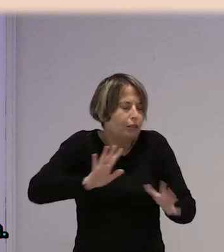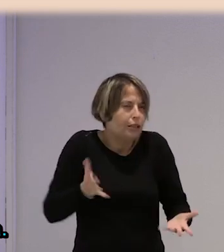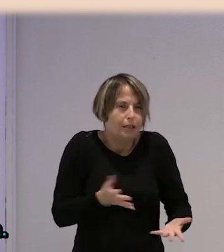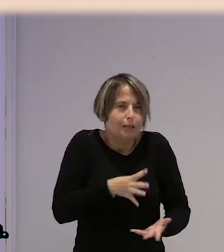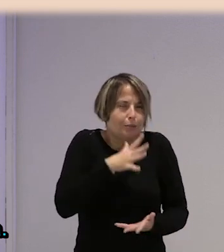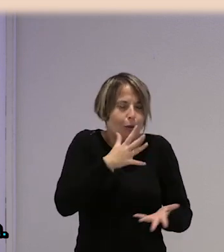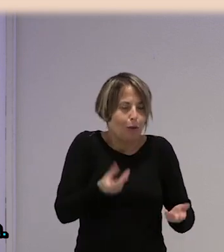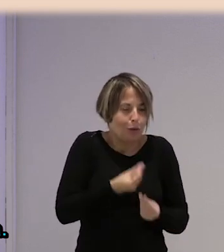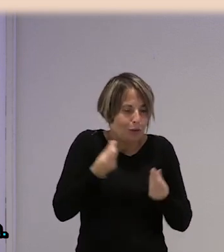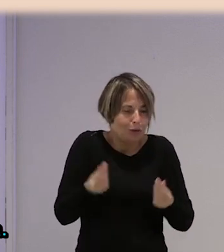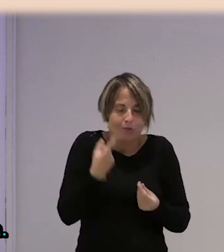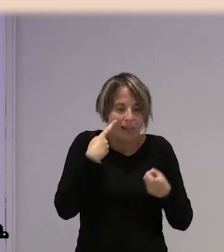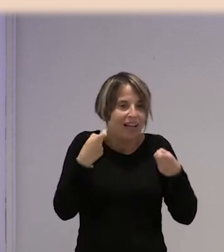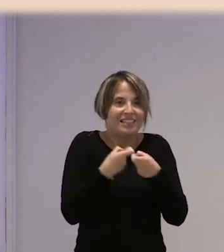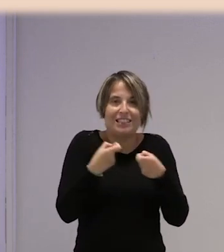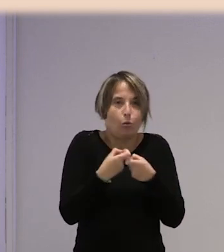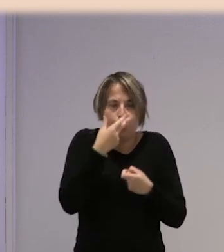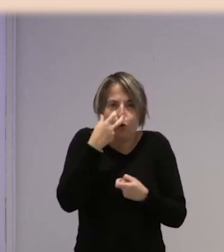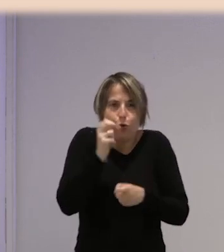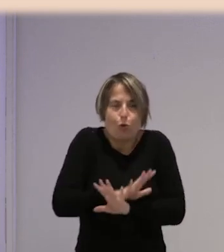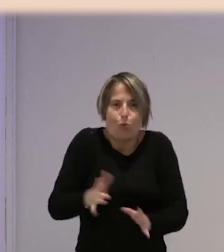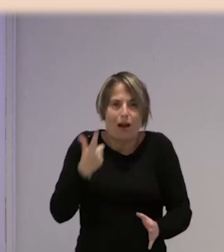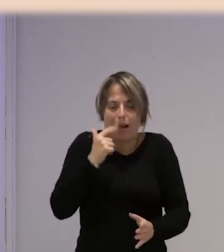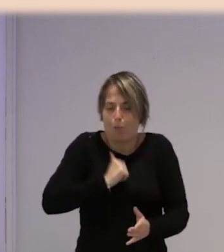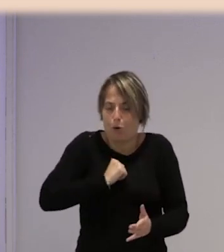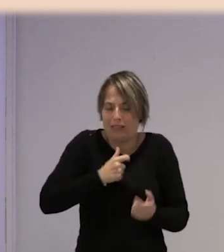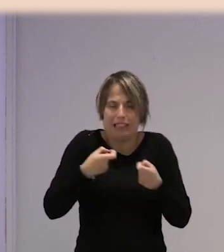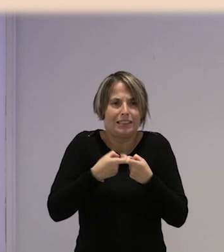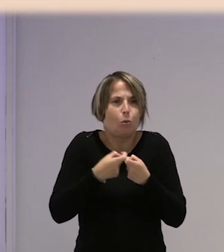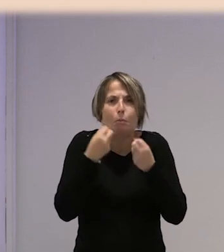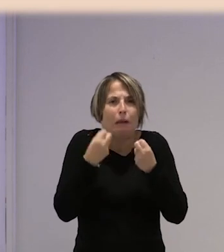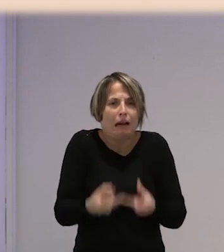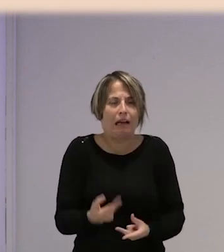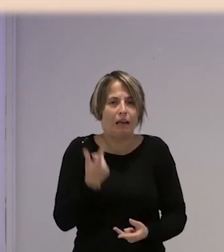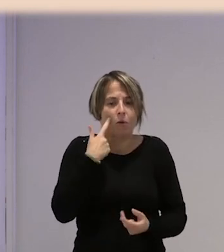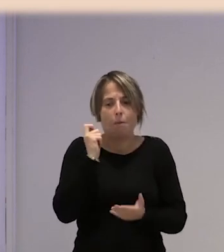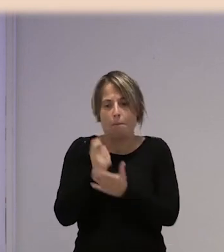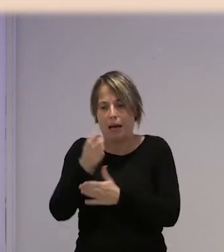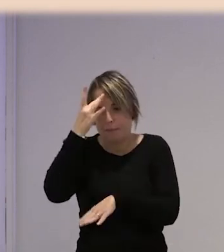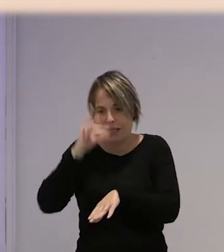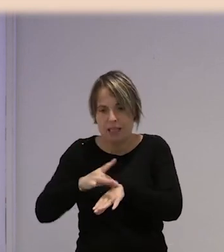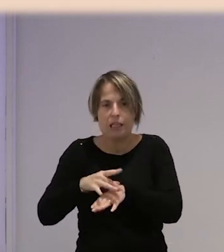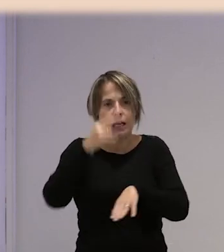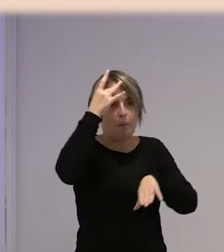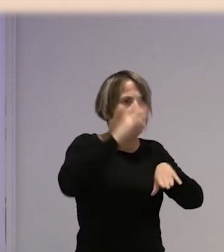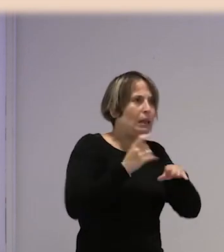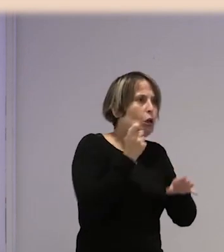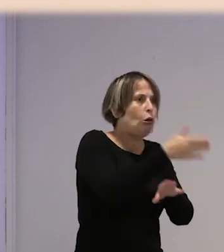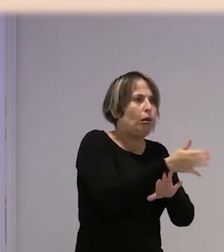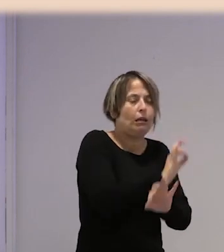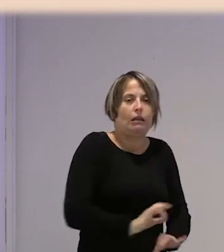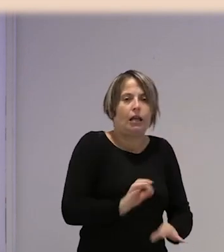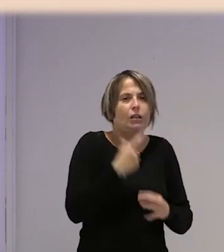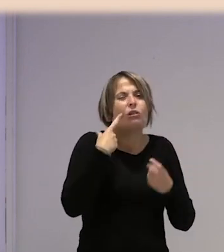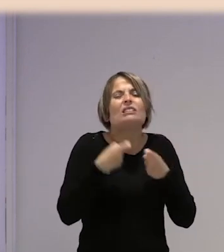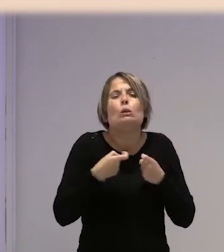ese seguro no le sirve de nada, es que no están aprovechando ese seguro de nada porque tiene que pagar su medicina, no la llevan al médico. Entonces, ¿de